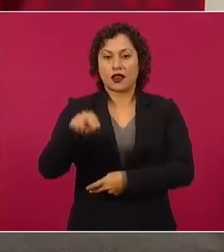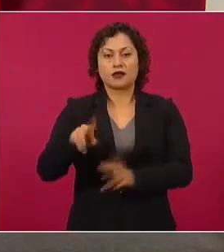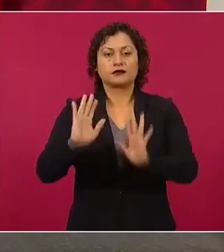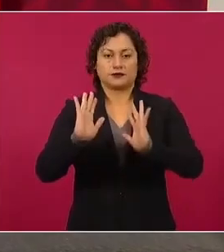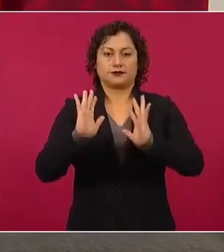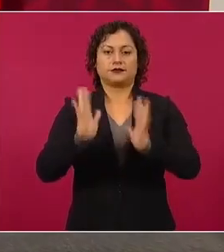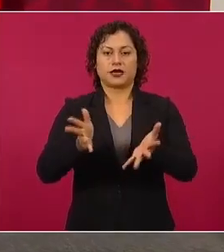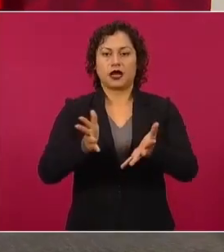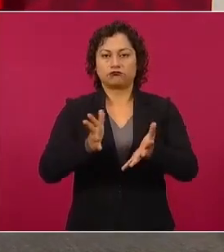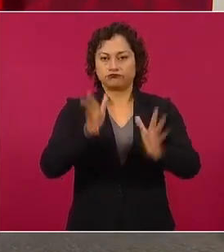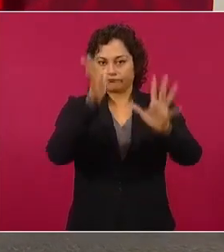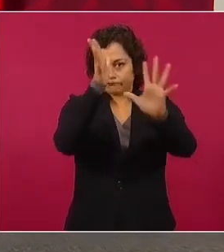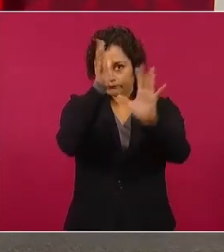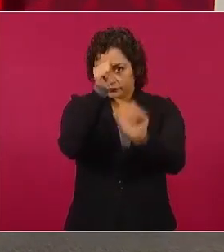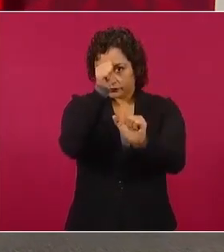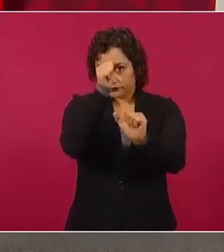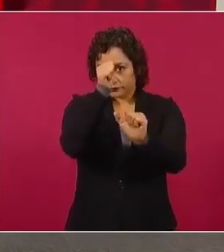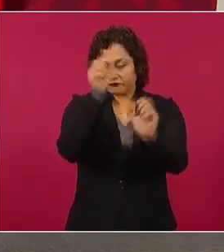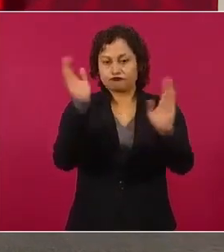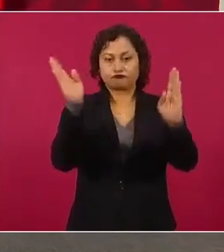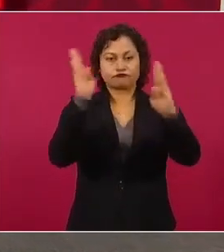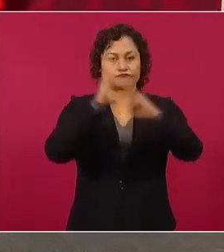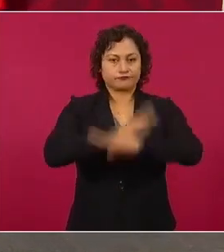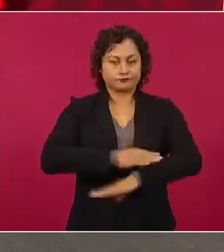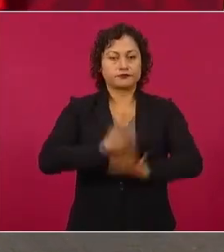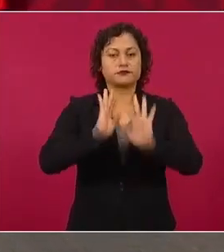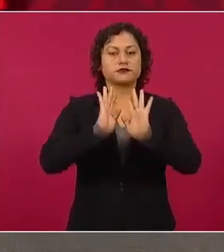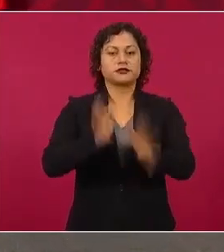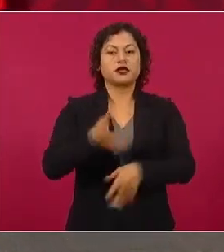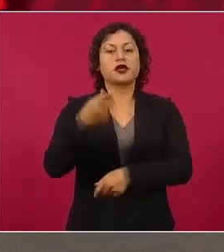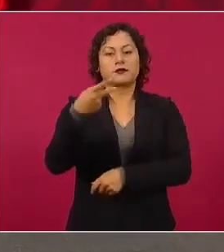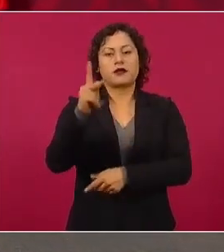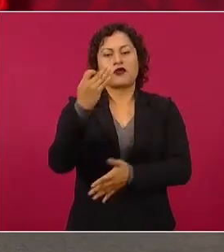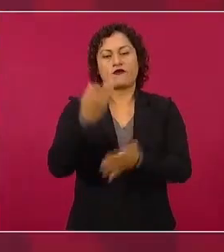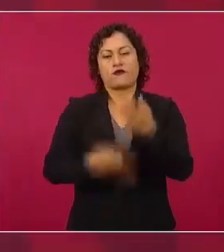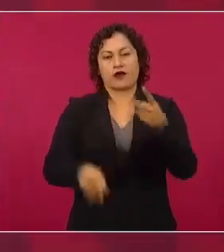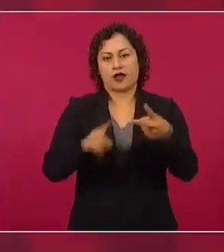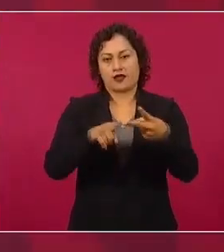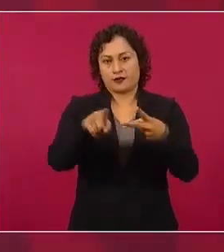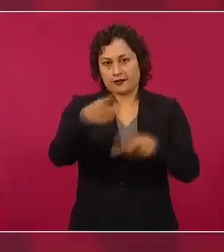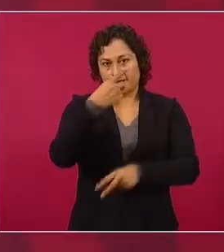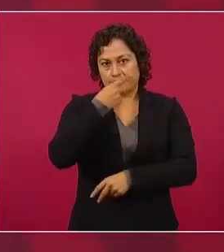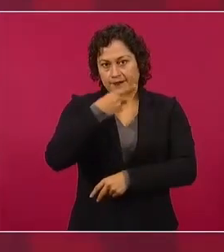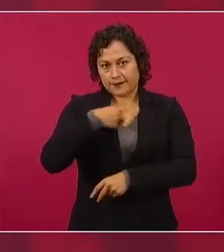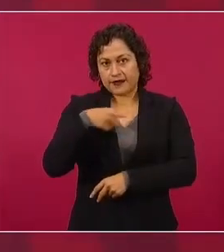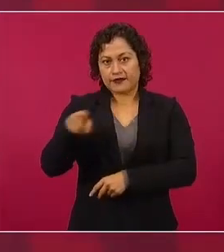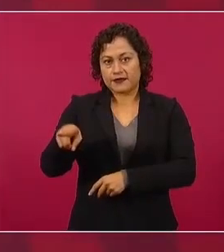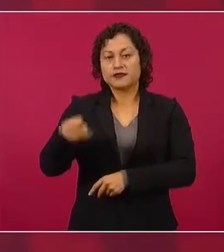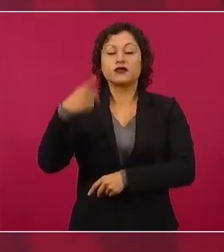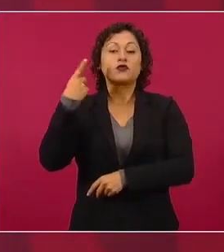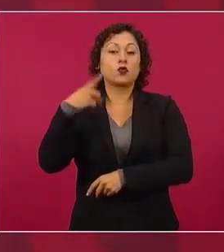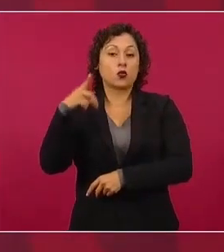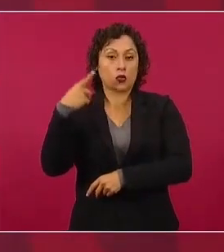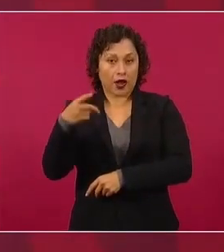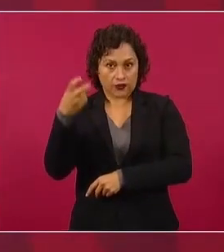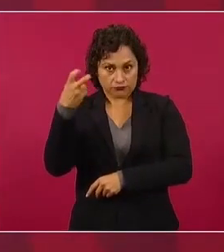pero sí nos queda pendiente el de Tayotita, Durango,